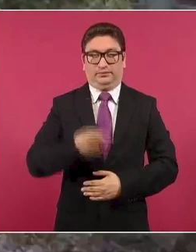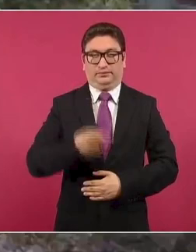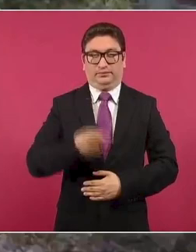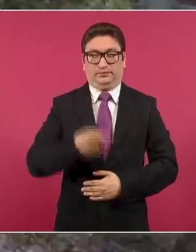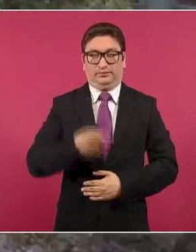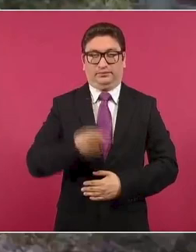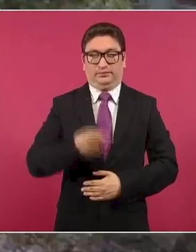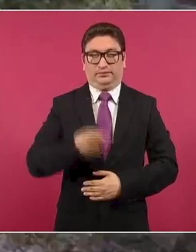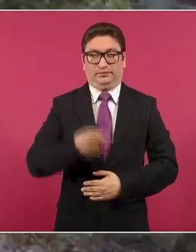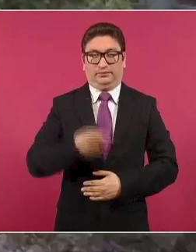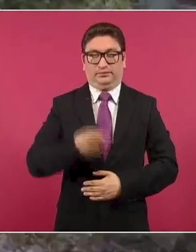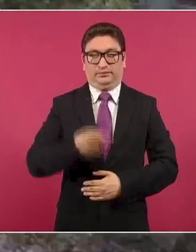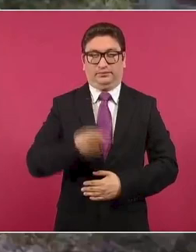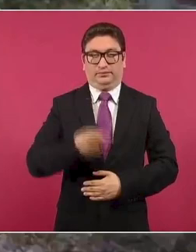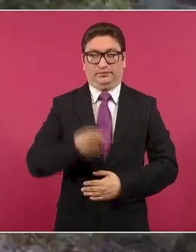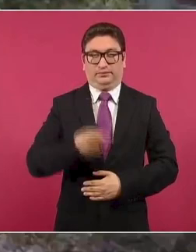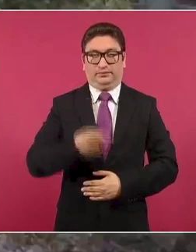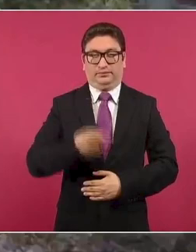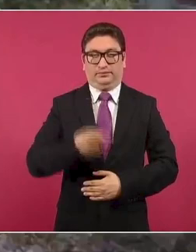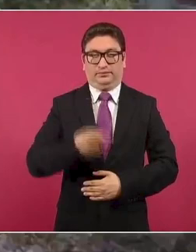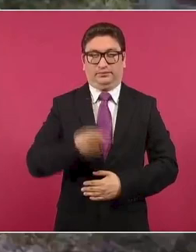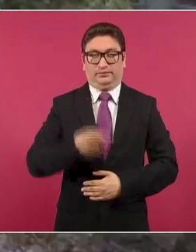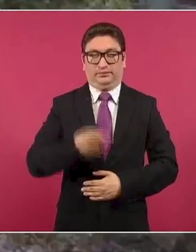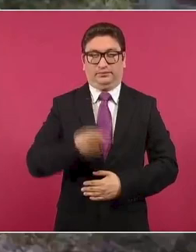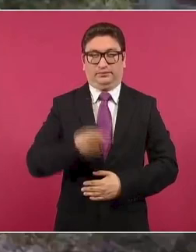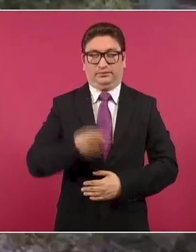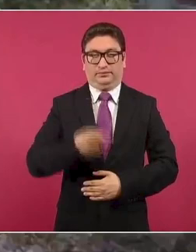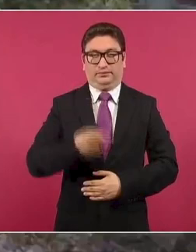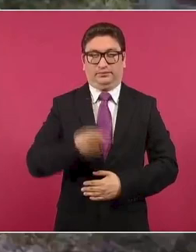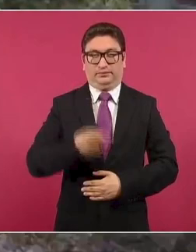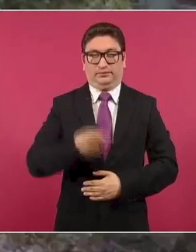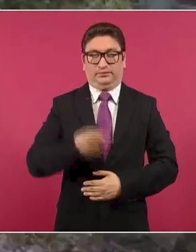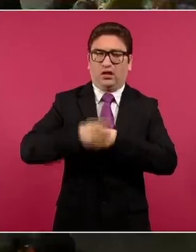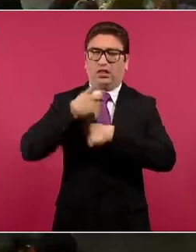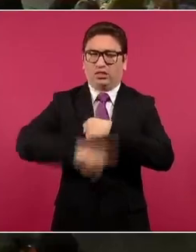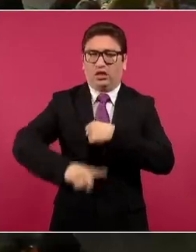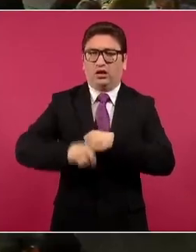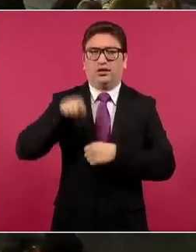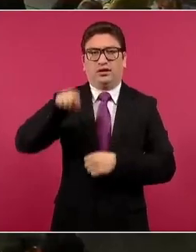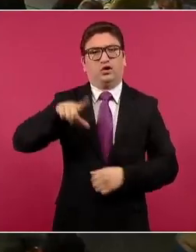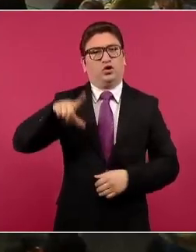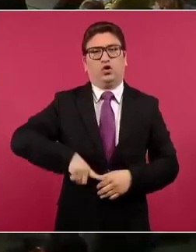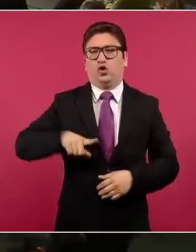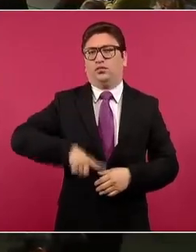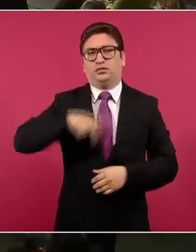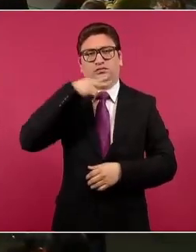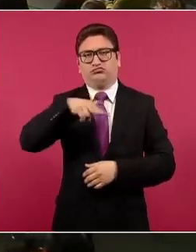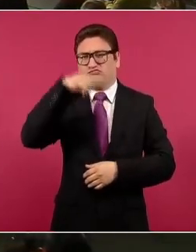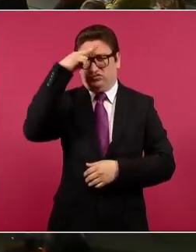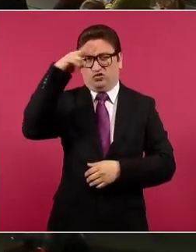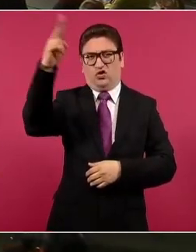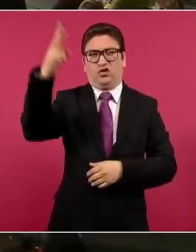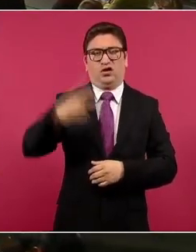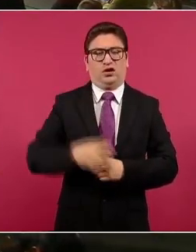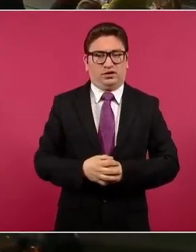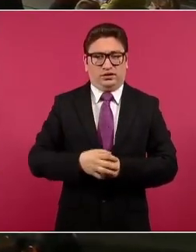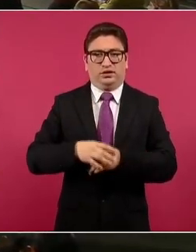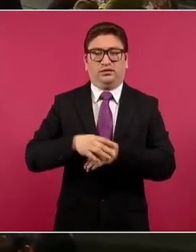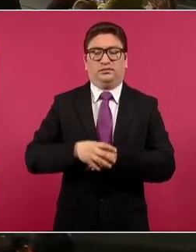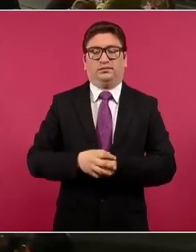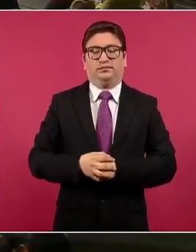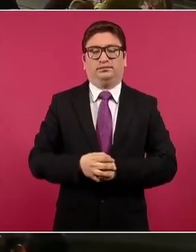digamos, lo letal, lo dañino que puede ser un gobierno ignorante y un gobierno